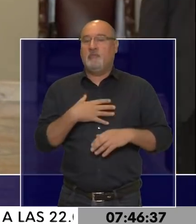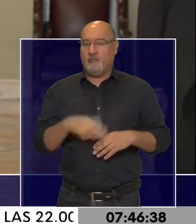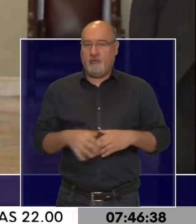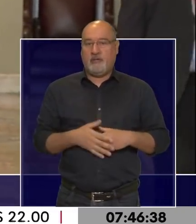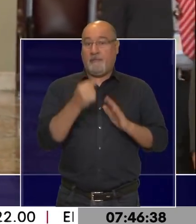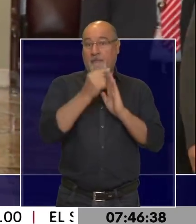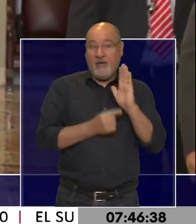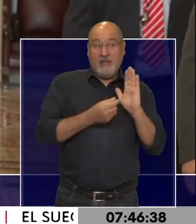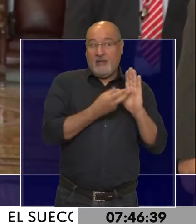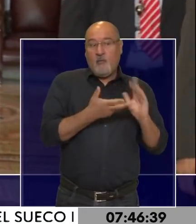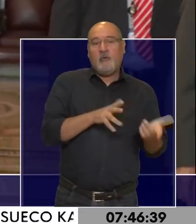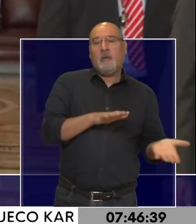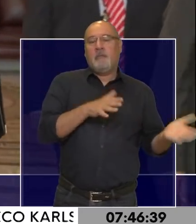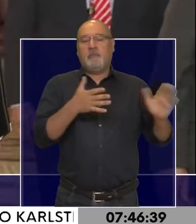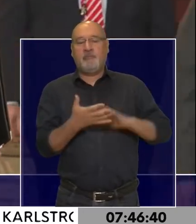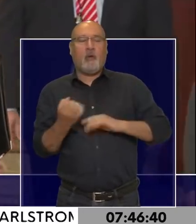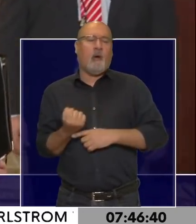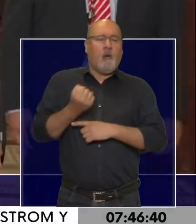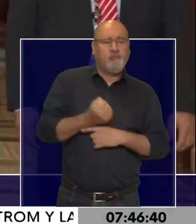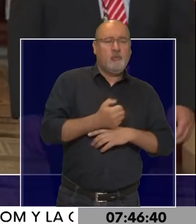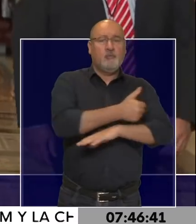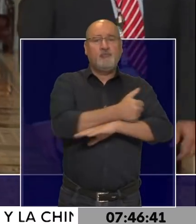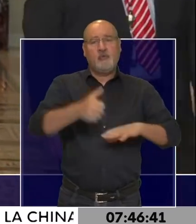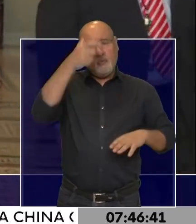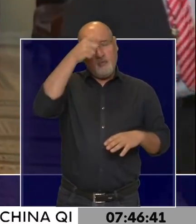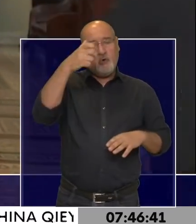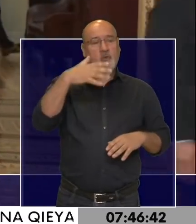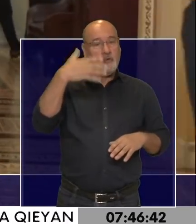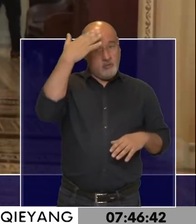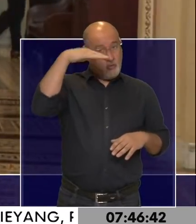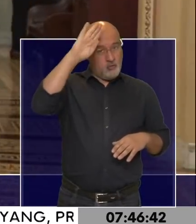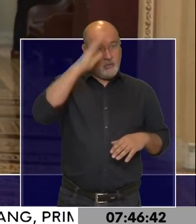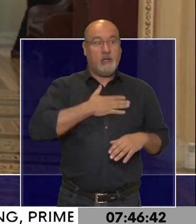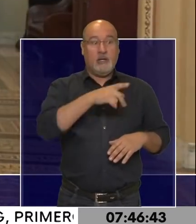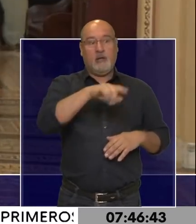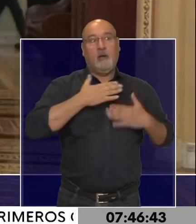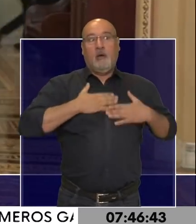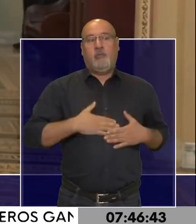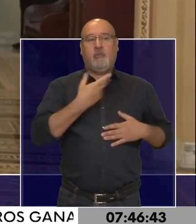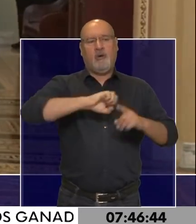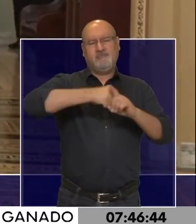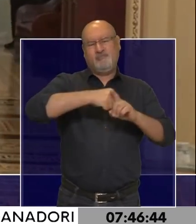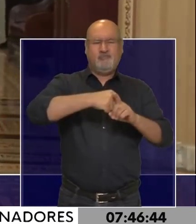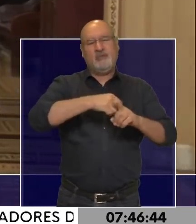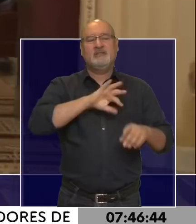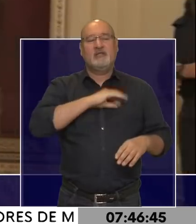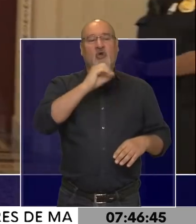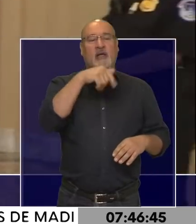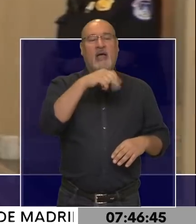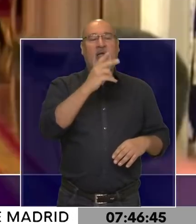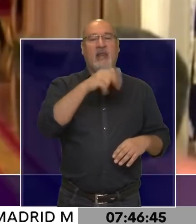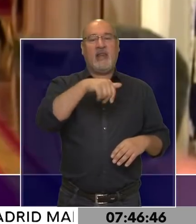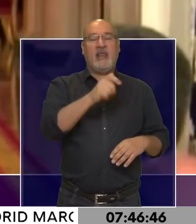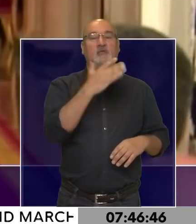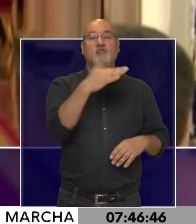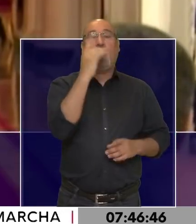medidas que, según Biden, apoyan al pueblo cubano. Un balón de oxígeno ante la opresión del gobierno de Díaz-Canel, asegura.